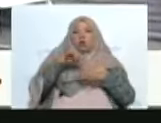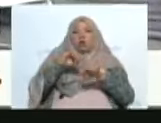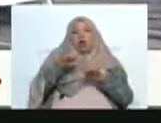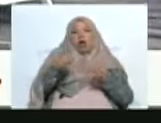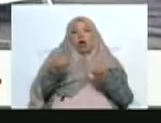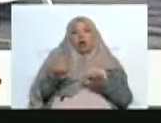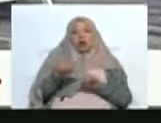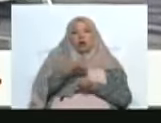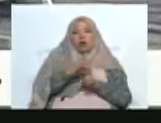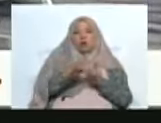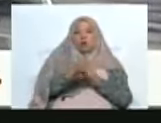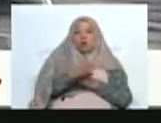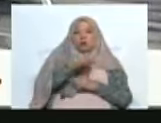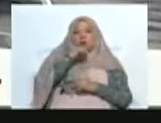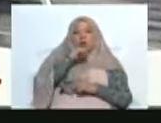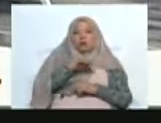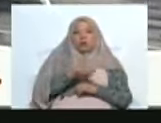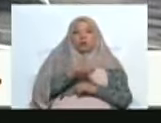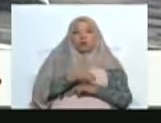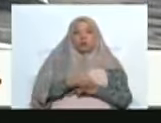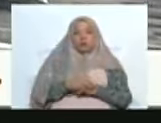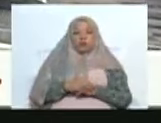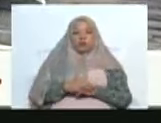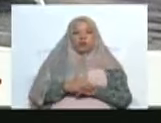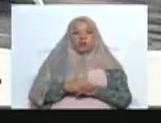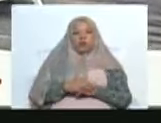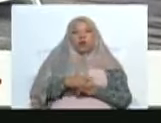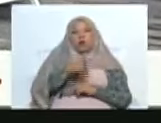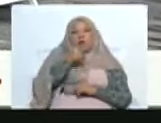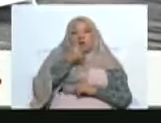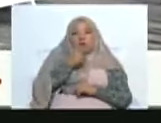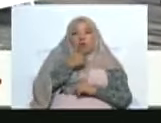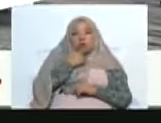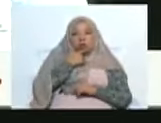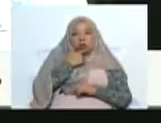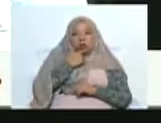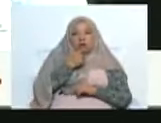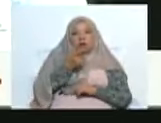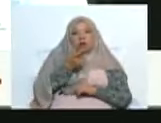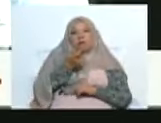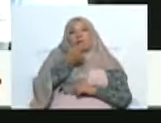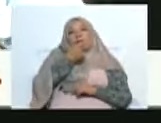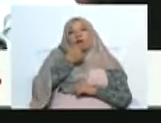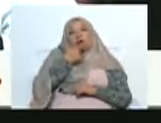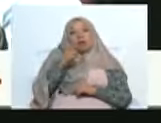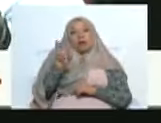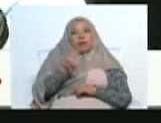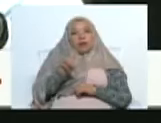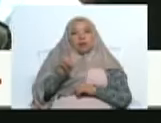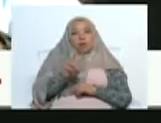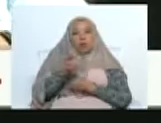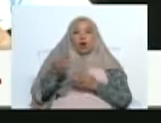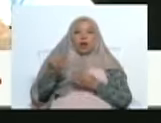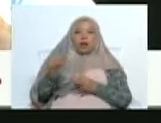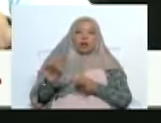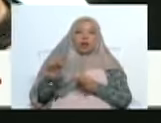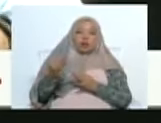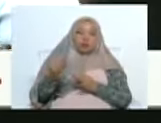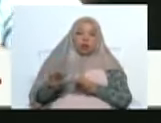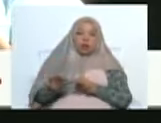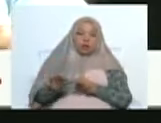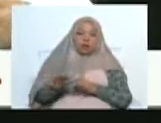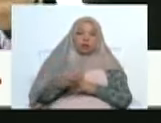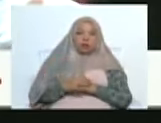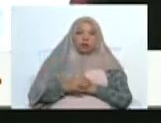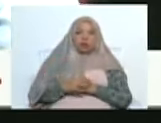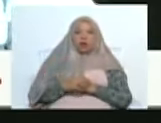cultura y de historia, y además con hermosas y extraordinarias bellezas naturales. Esa compaginación da